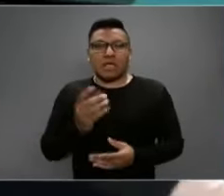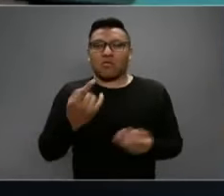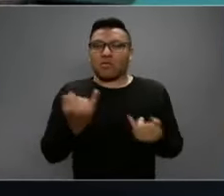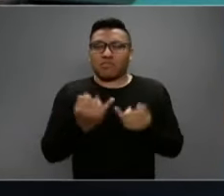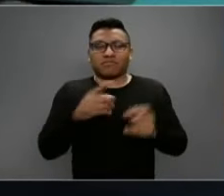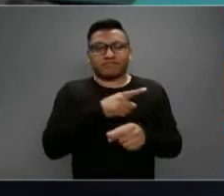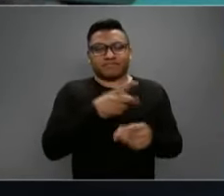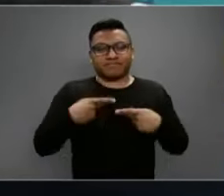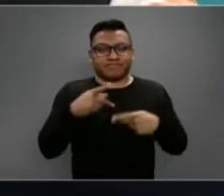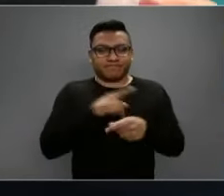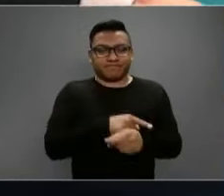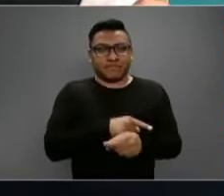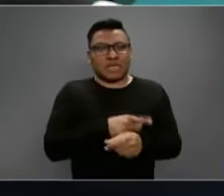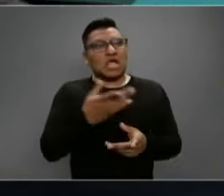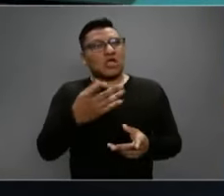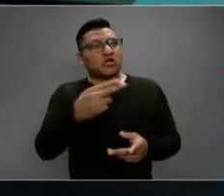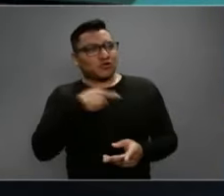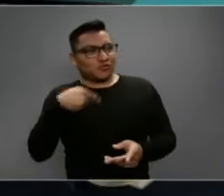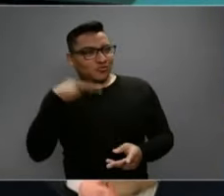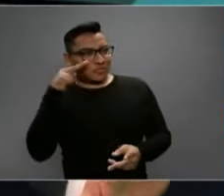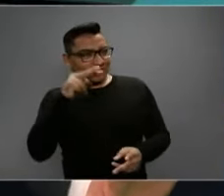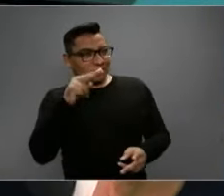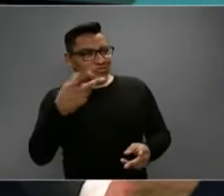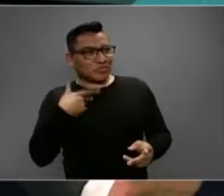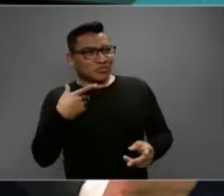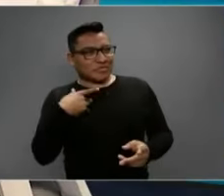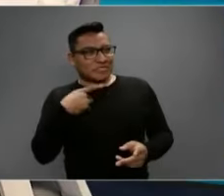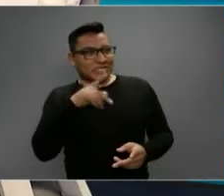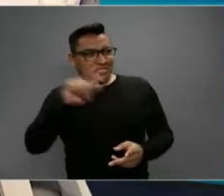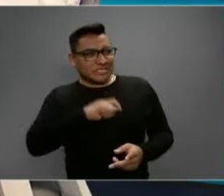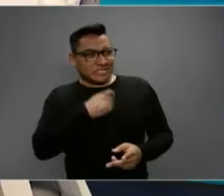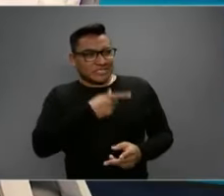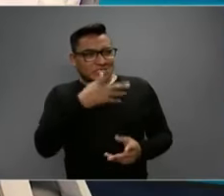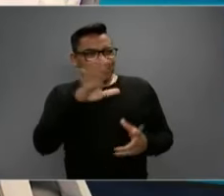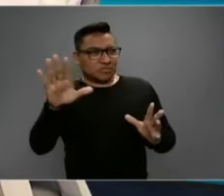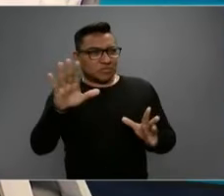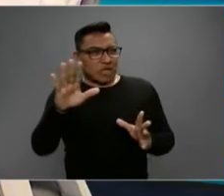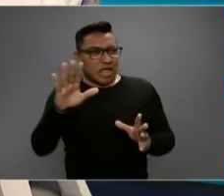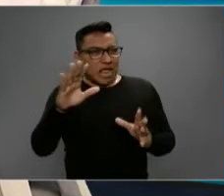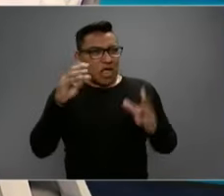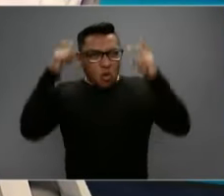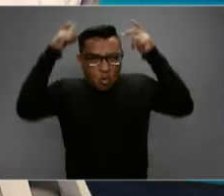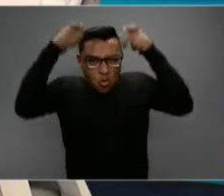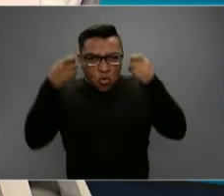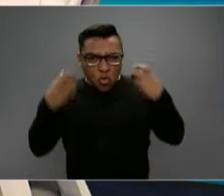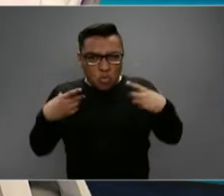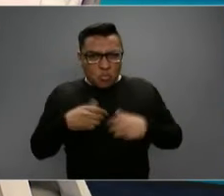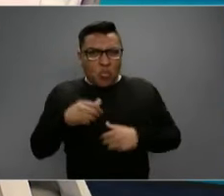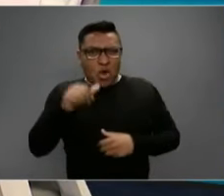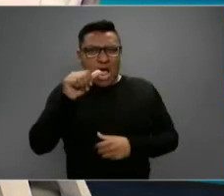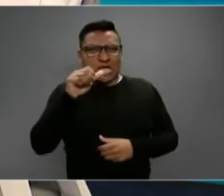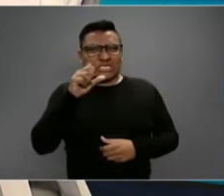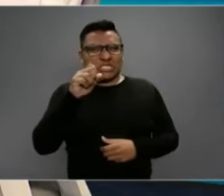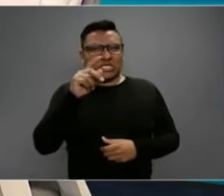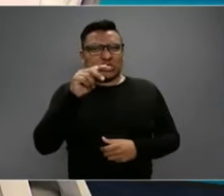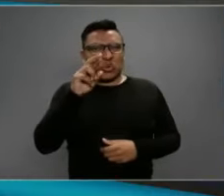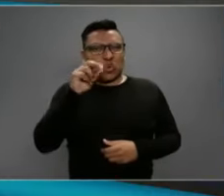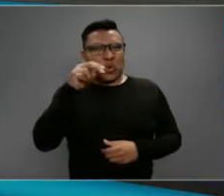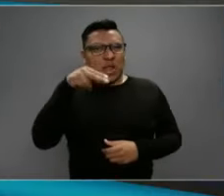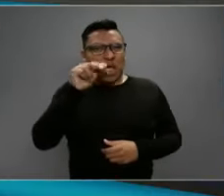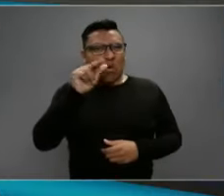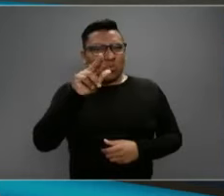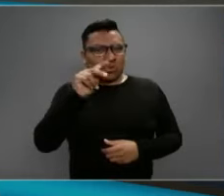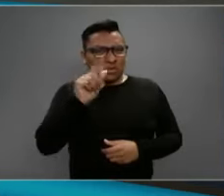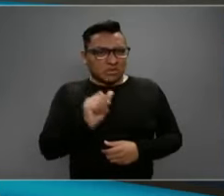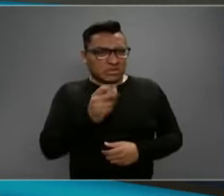estos trajes como de astronauta, ¿esos no van a usarse en México? No, son los trajes que se utilizan